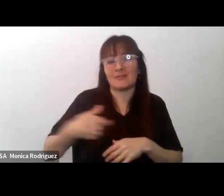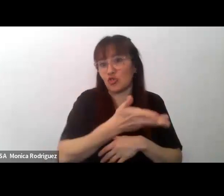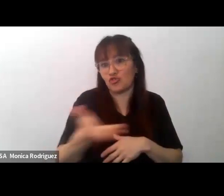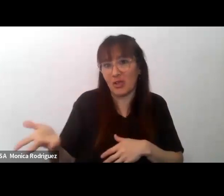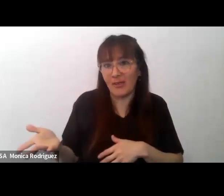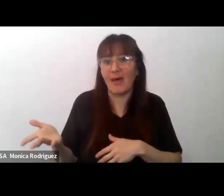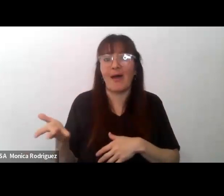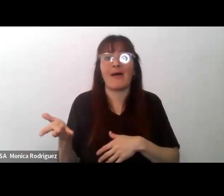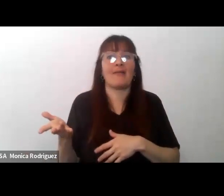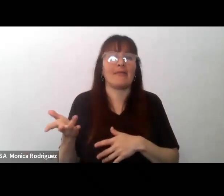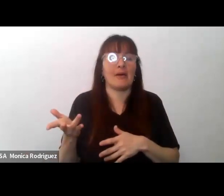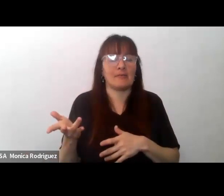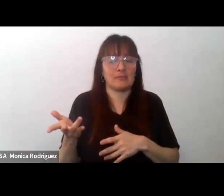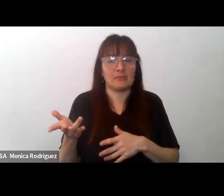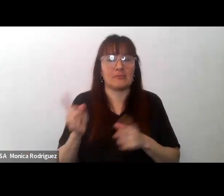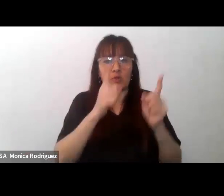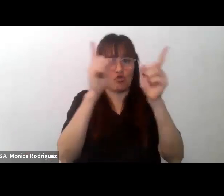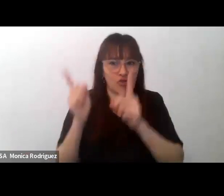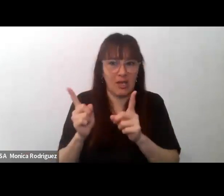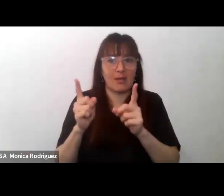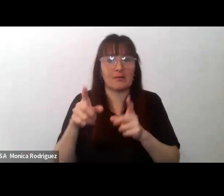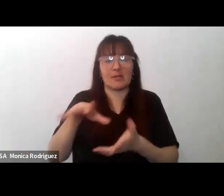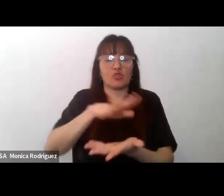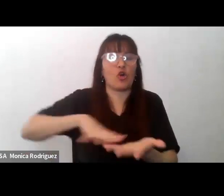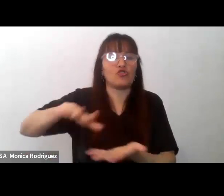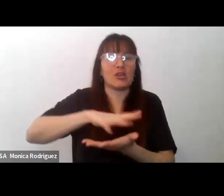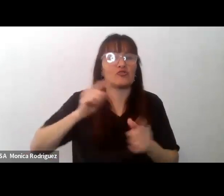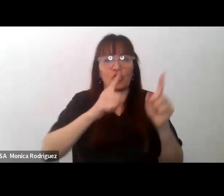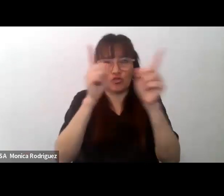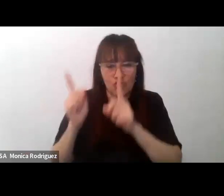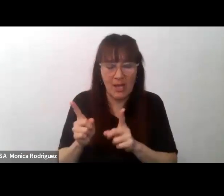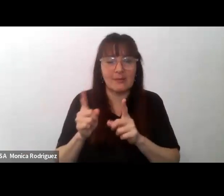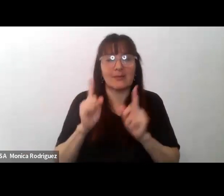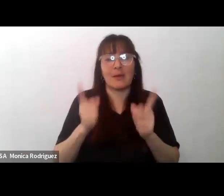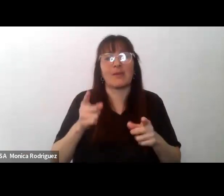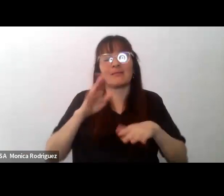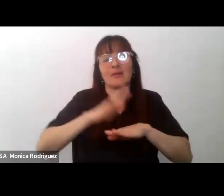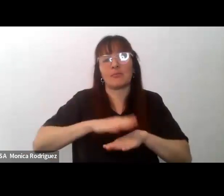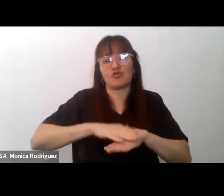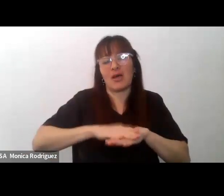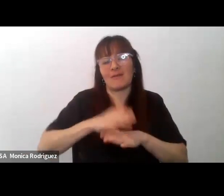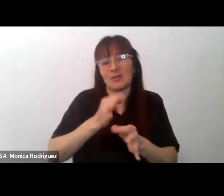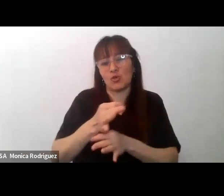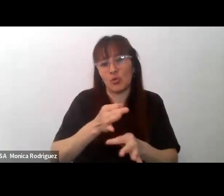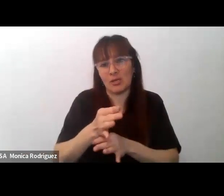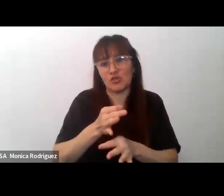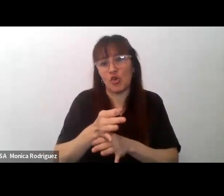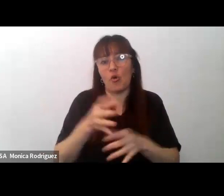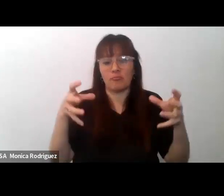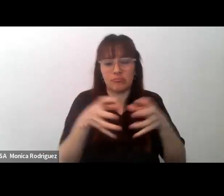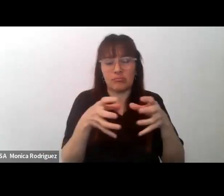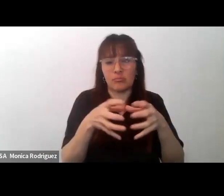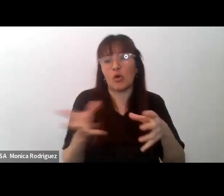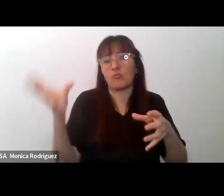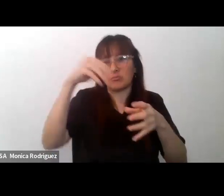de la que forma parte los docentes y los responsables de la educación en este sentido